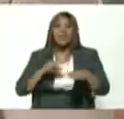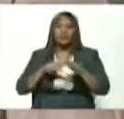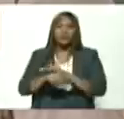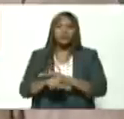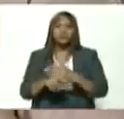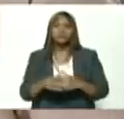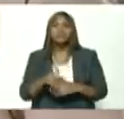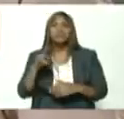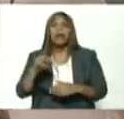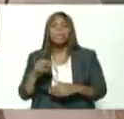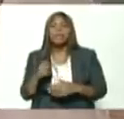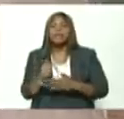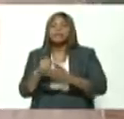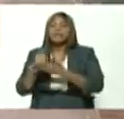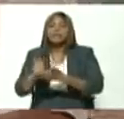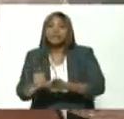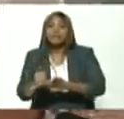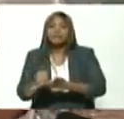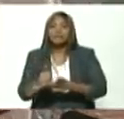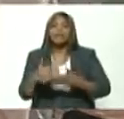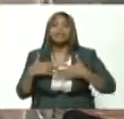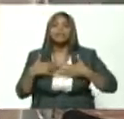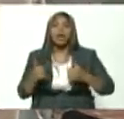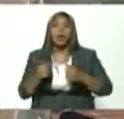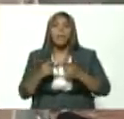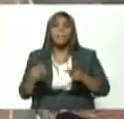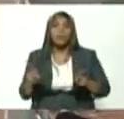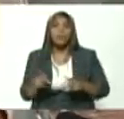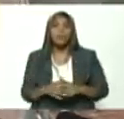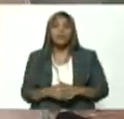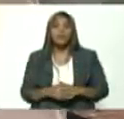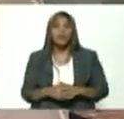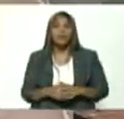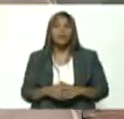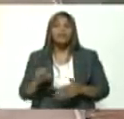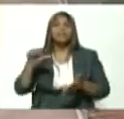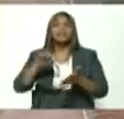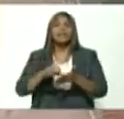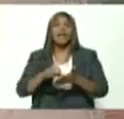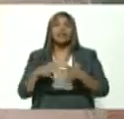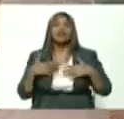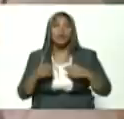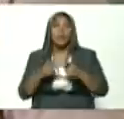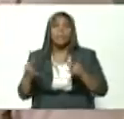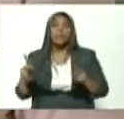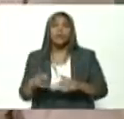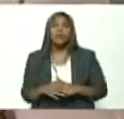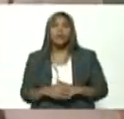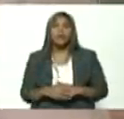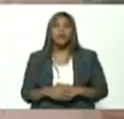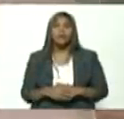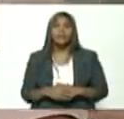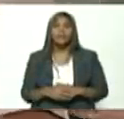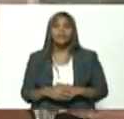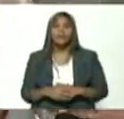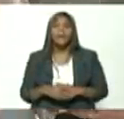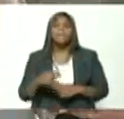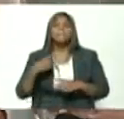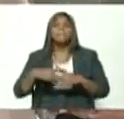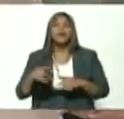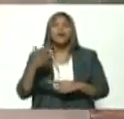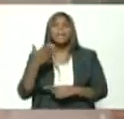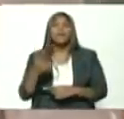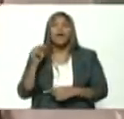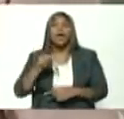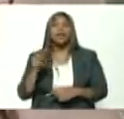atendiendo la salud pública lo que es los centros de salud pública pero es necesario que esto sea nacional donde